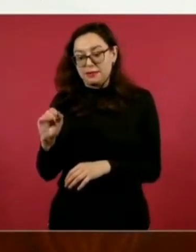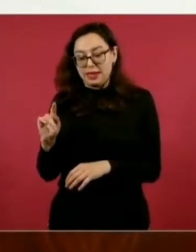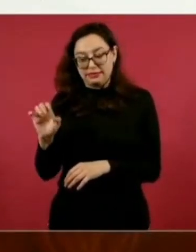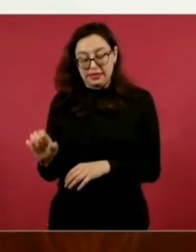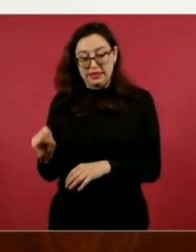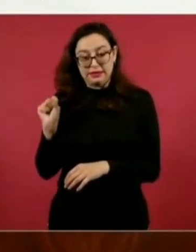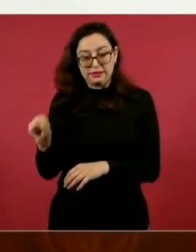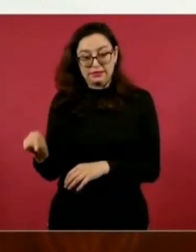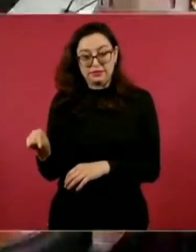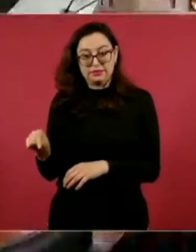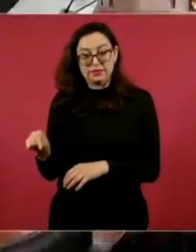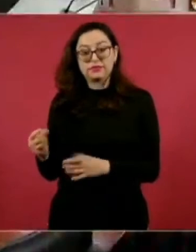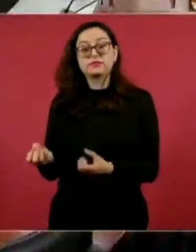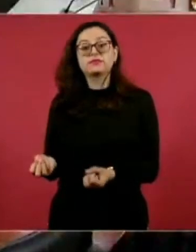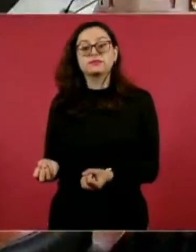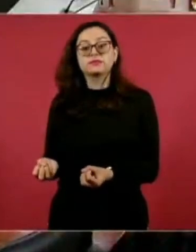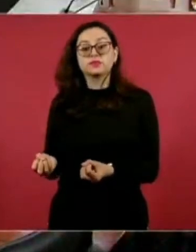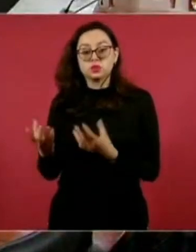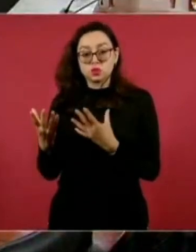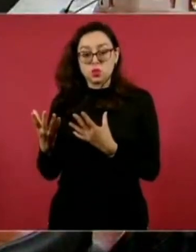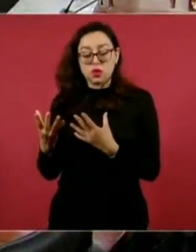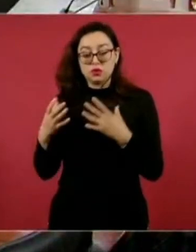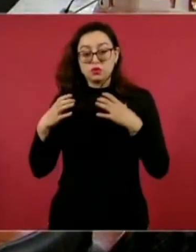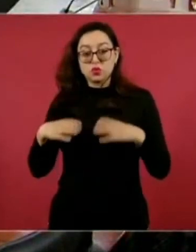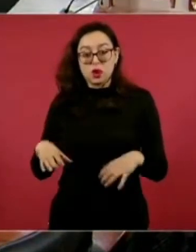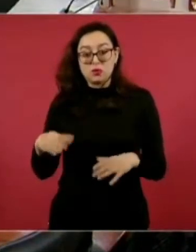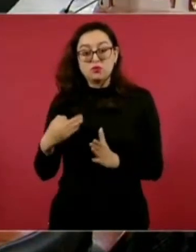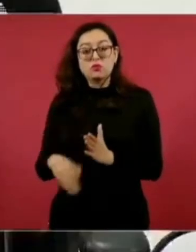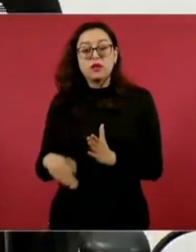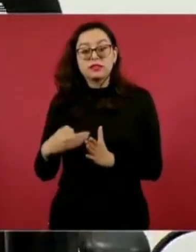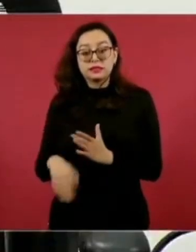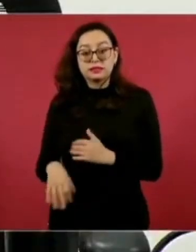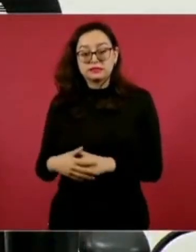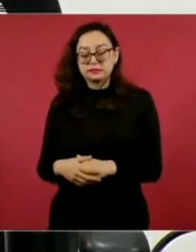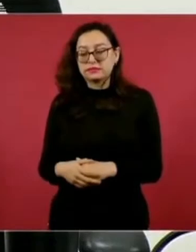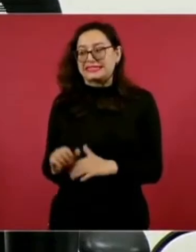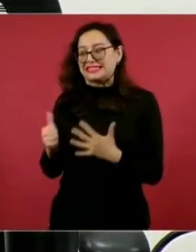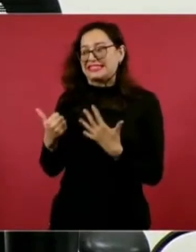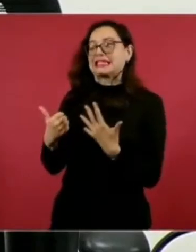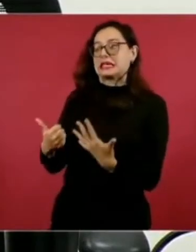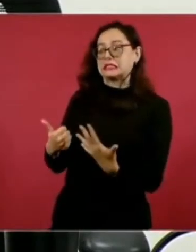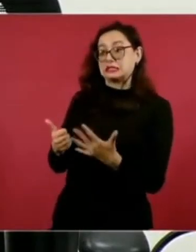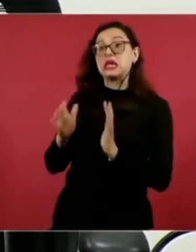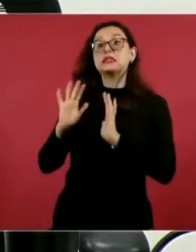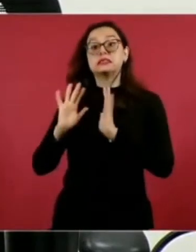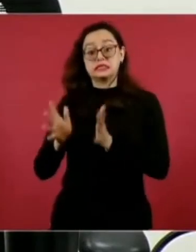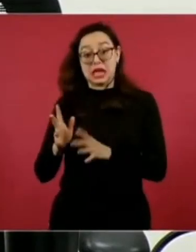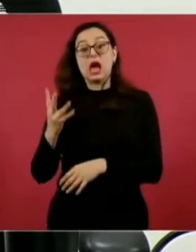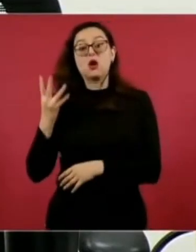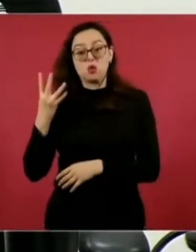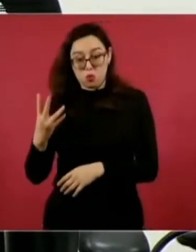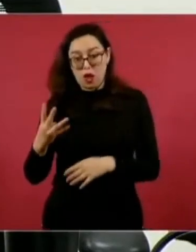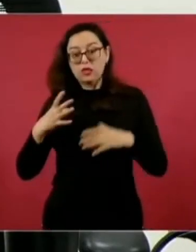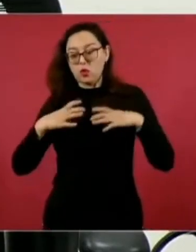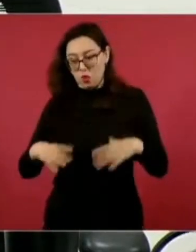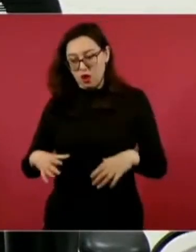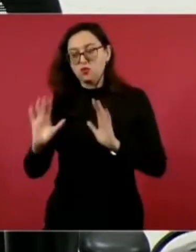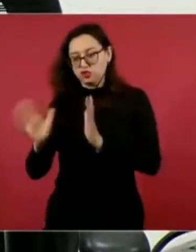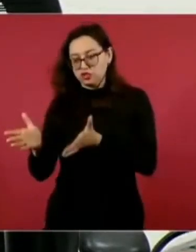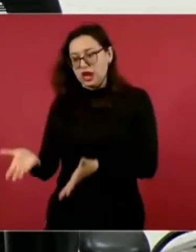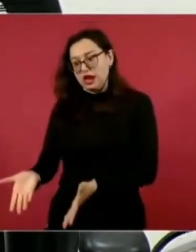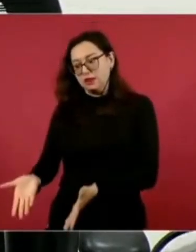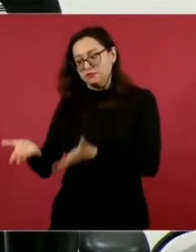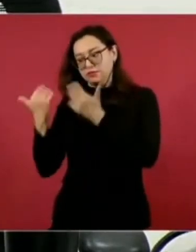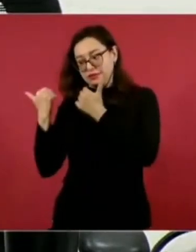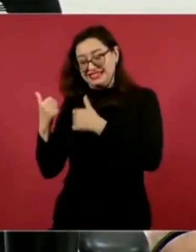pendientes? Seis. Se han recuperado cuatro mineros y están pendientes seis. Son